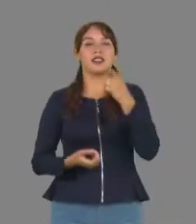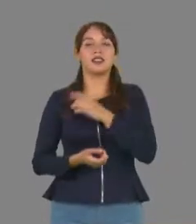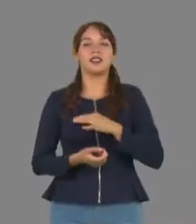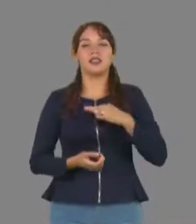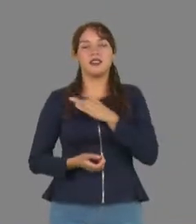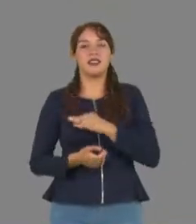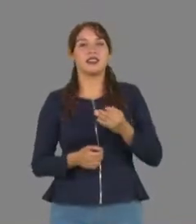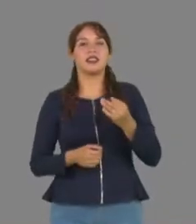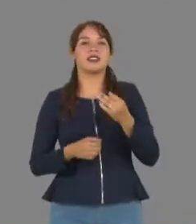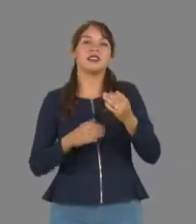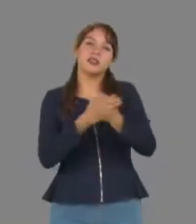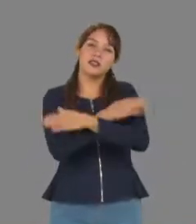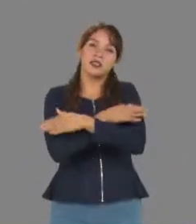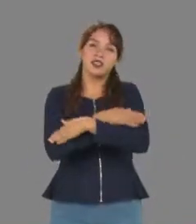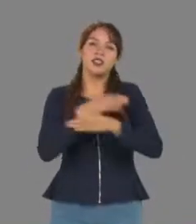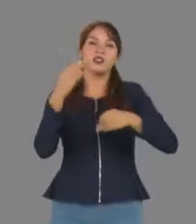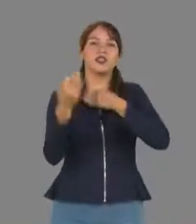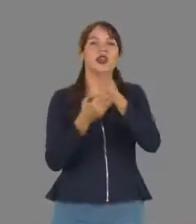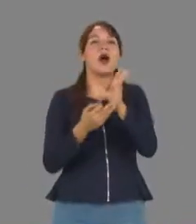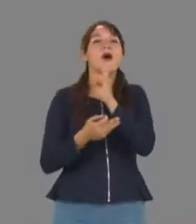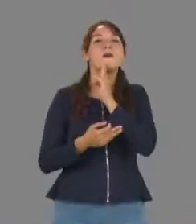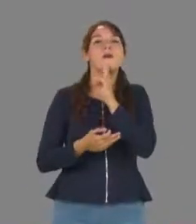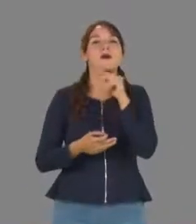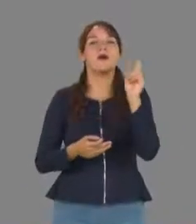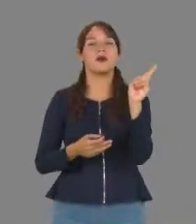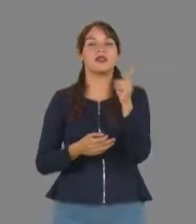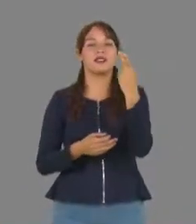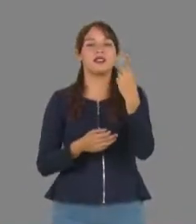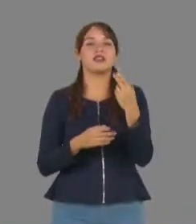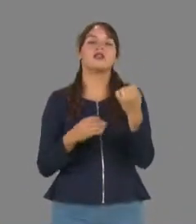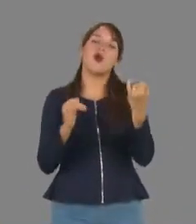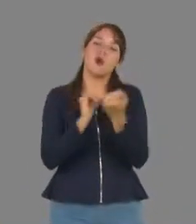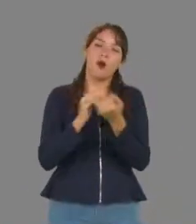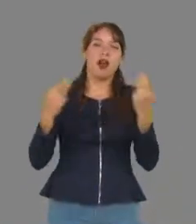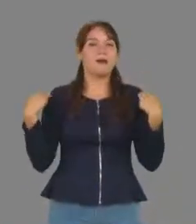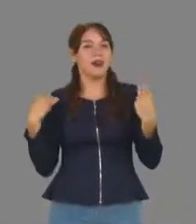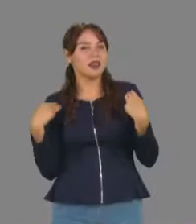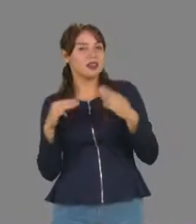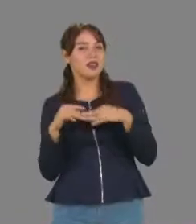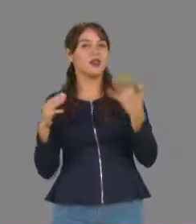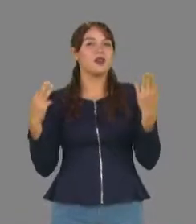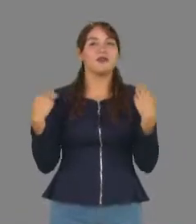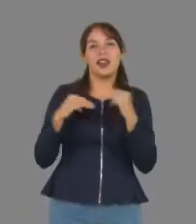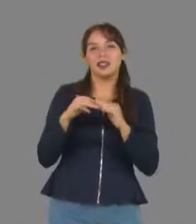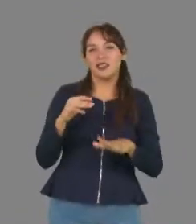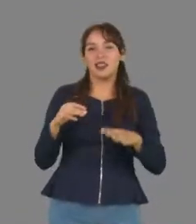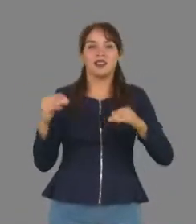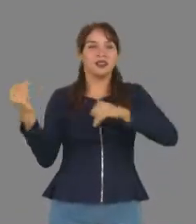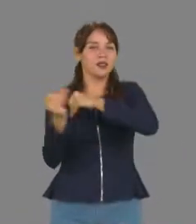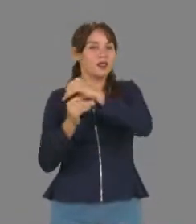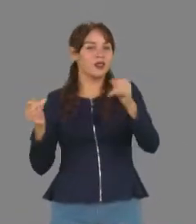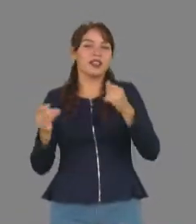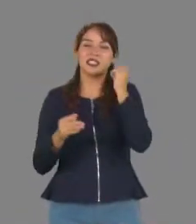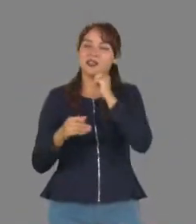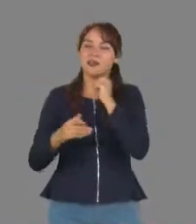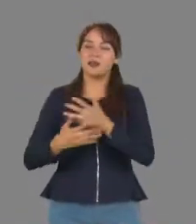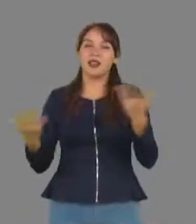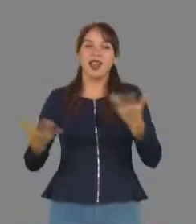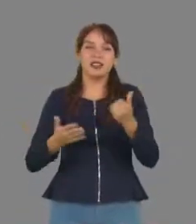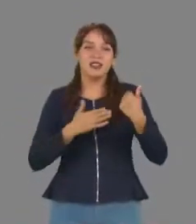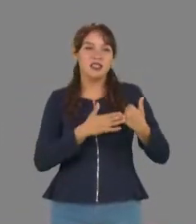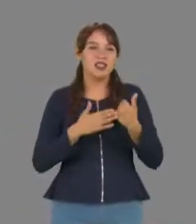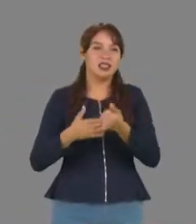calorosamente a todas nuestras madres universitarias, así como a las maestras y maestros que con su diario quehacer,